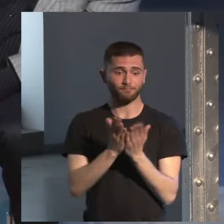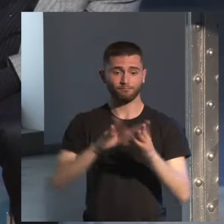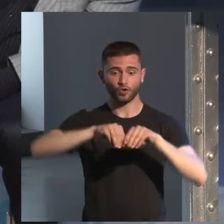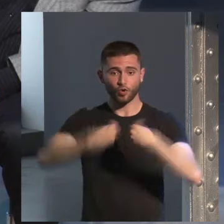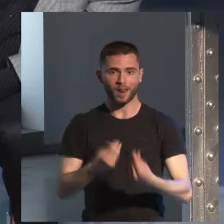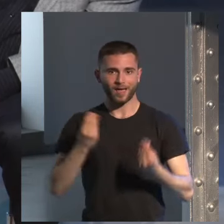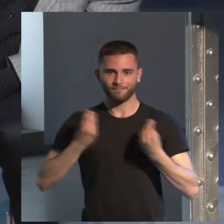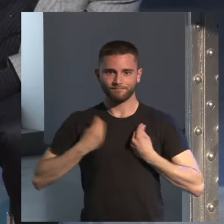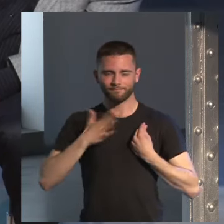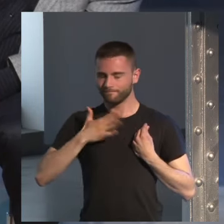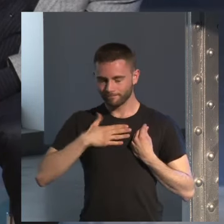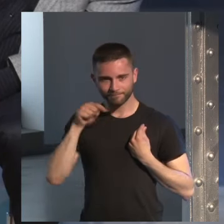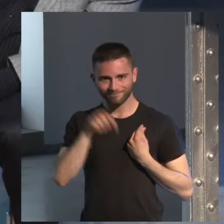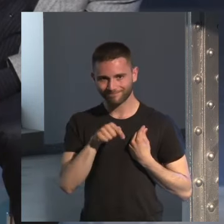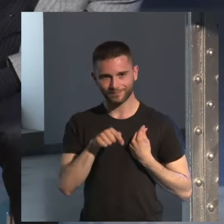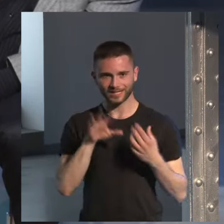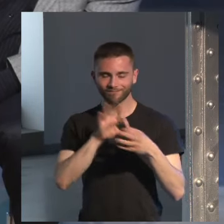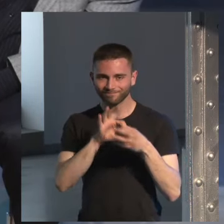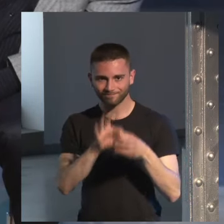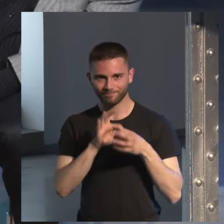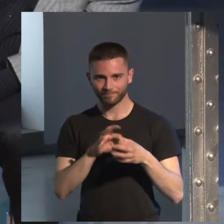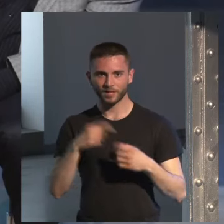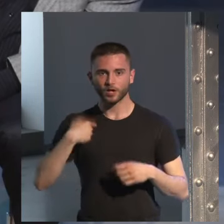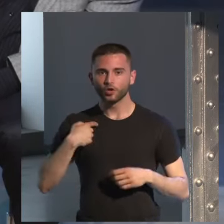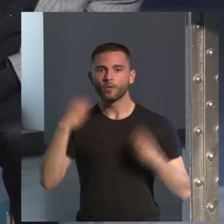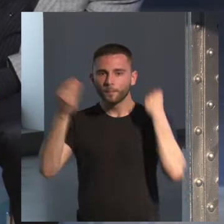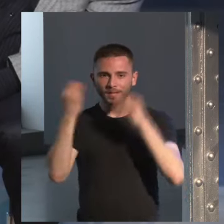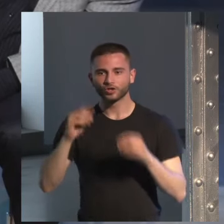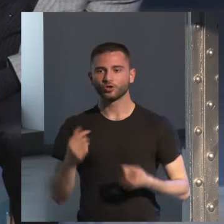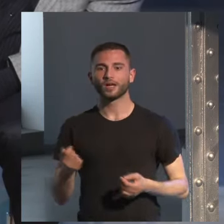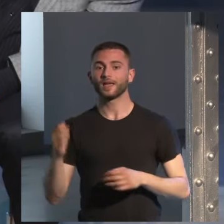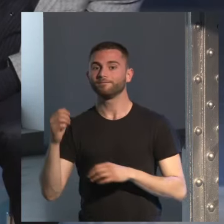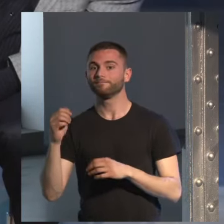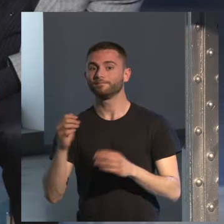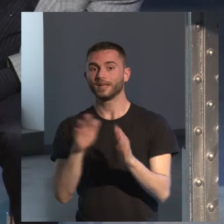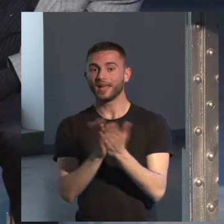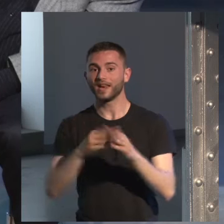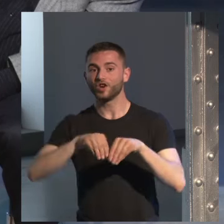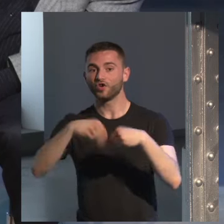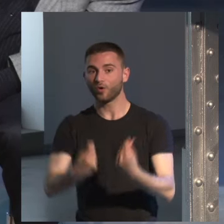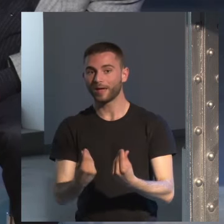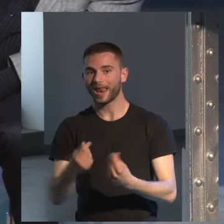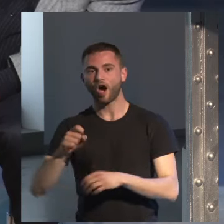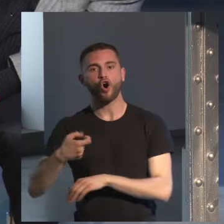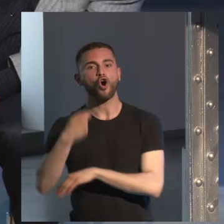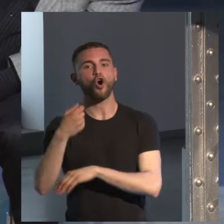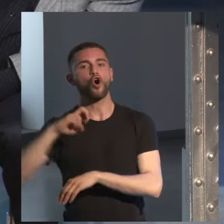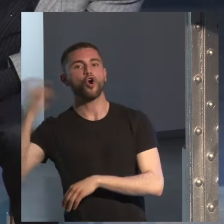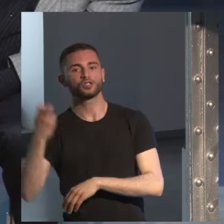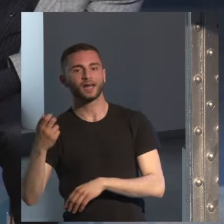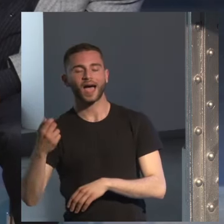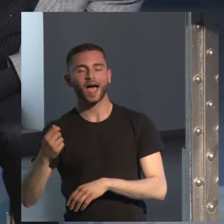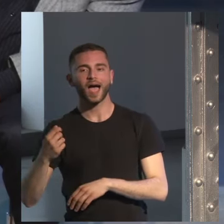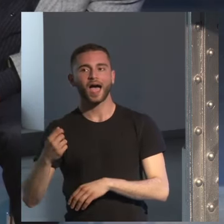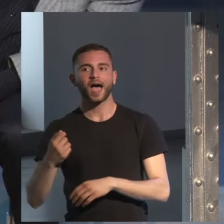estoy convencido de que de que no logré no he logrado en otra novela mayor equilibrio entre